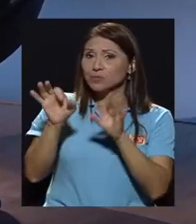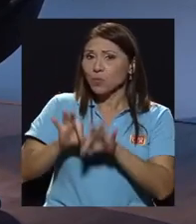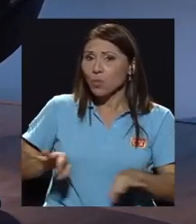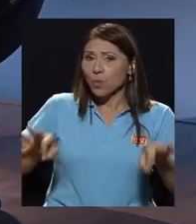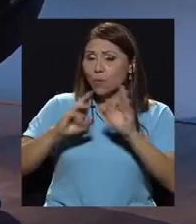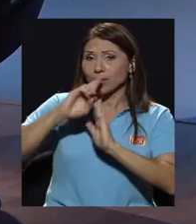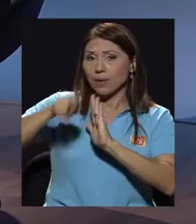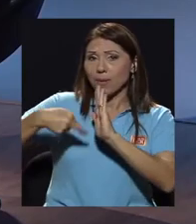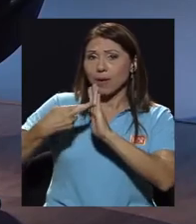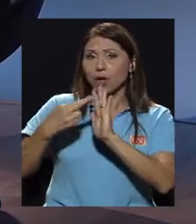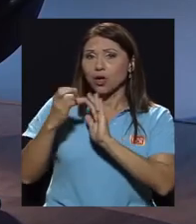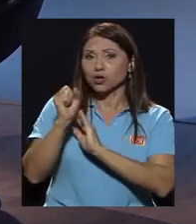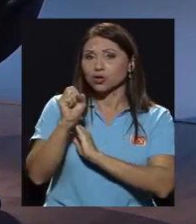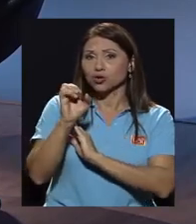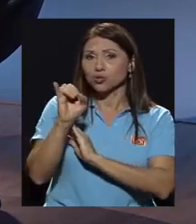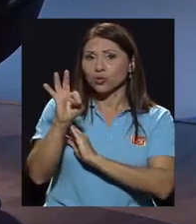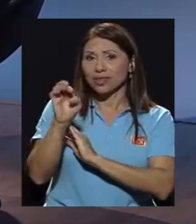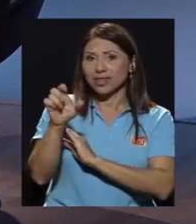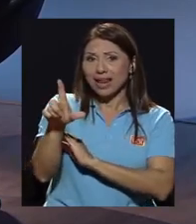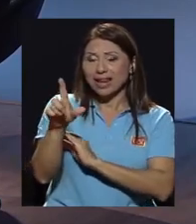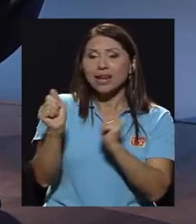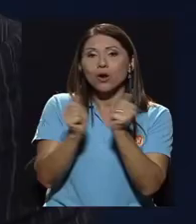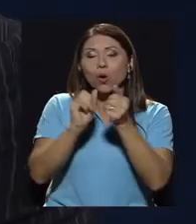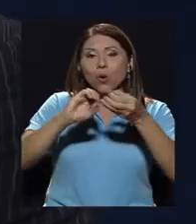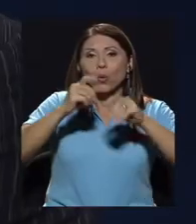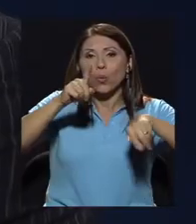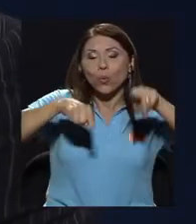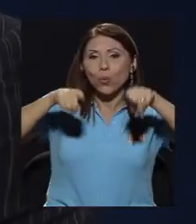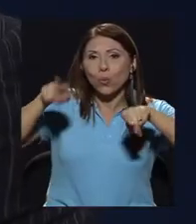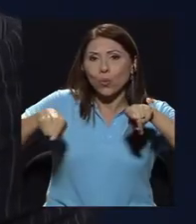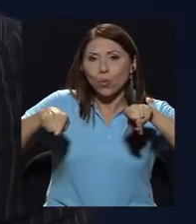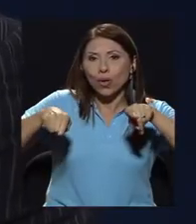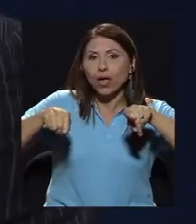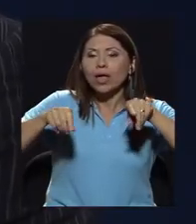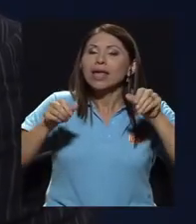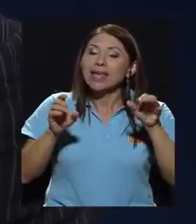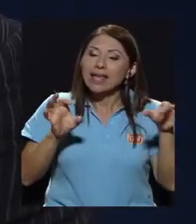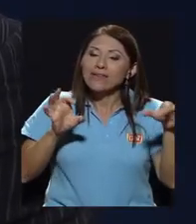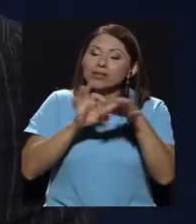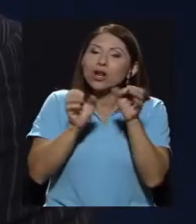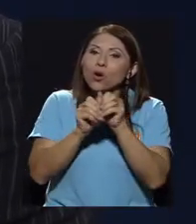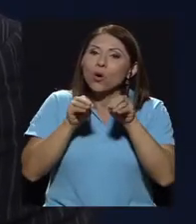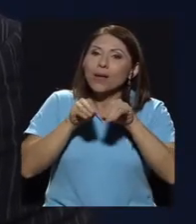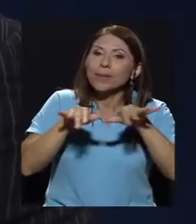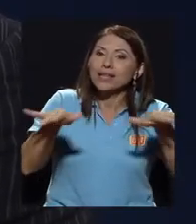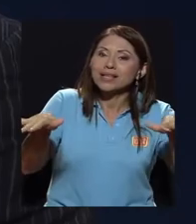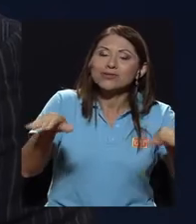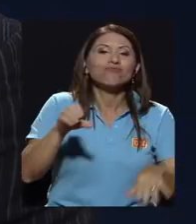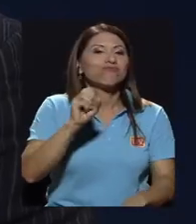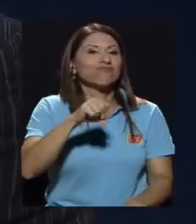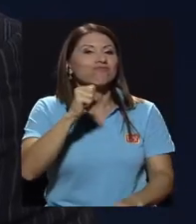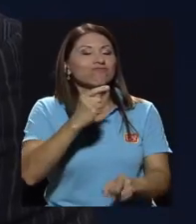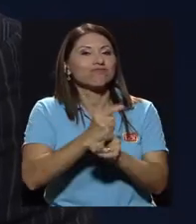de su tel y específicamente con datos estadísticos que tienen que ver con la penetración exacto su tel